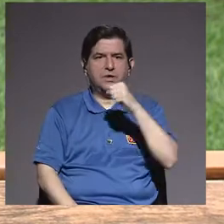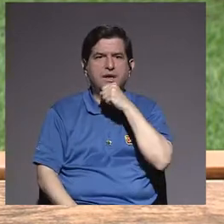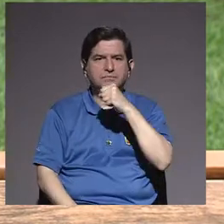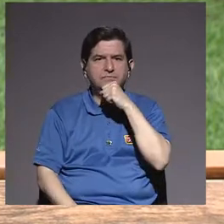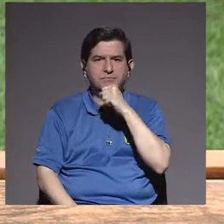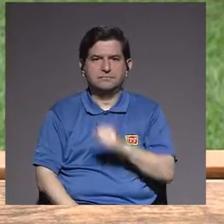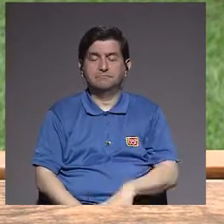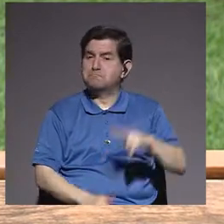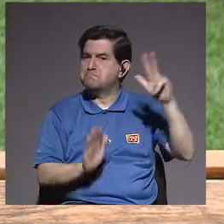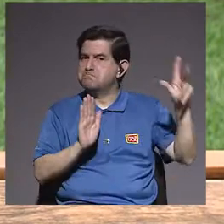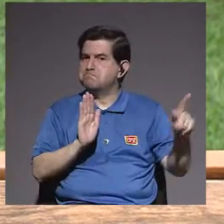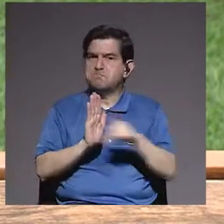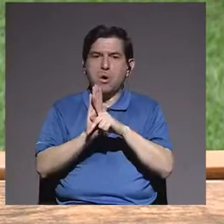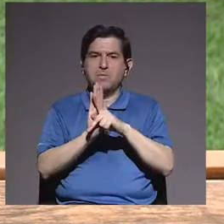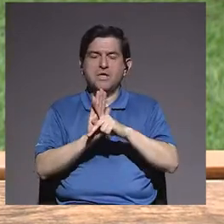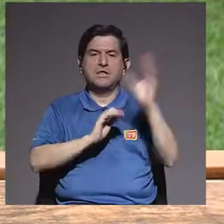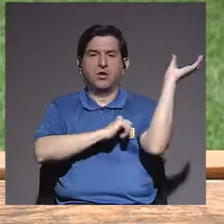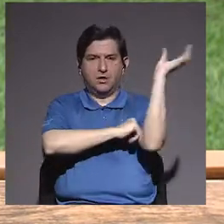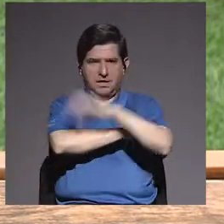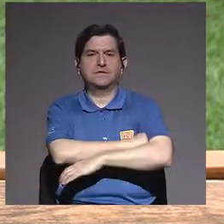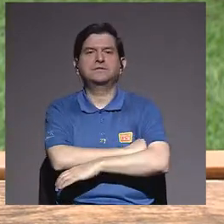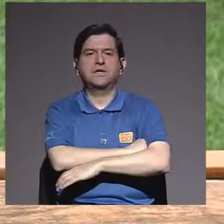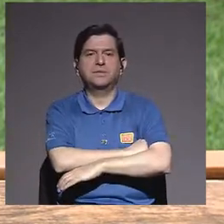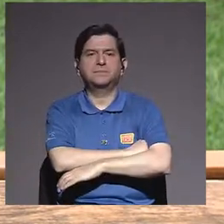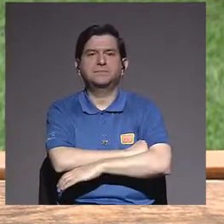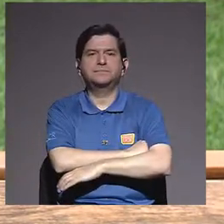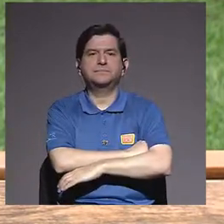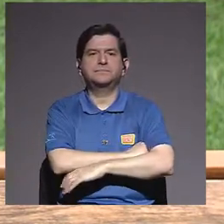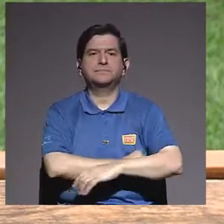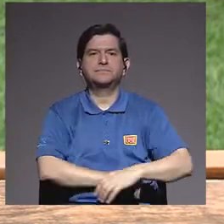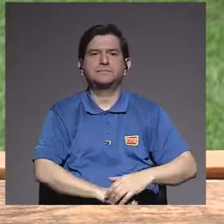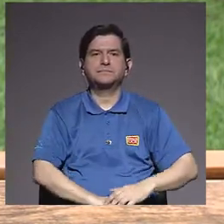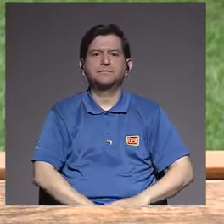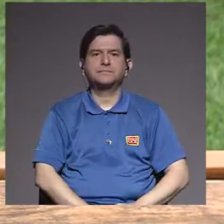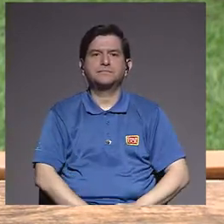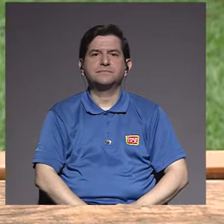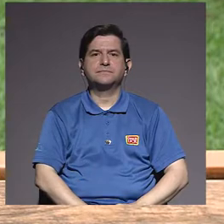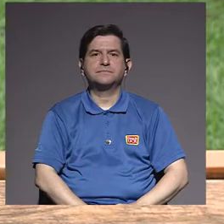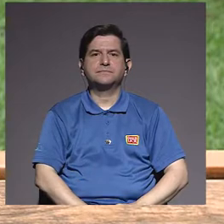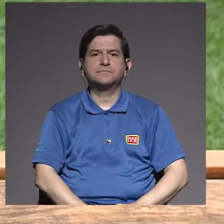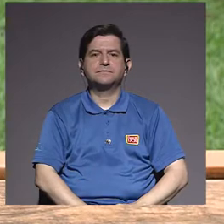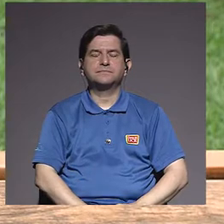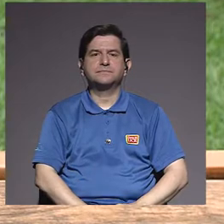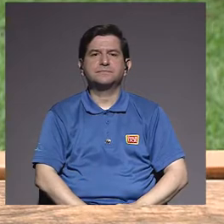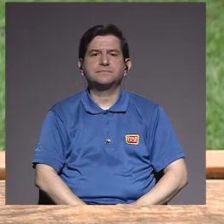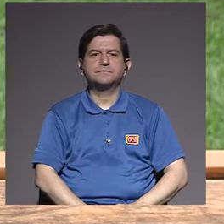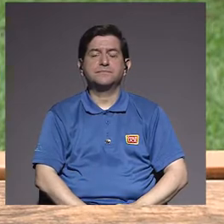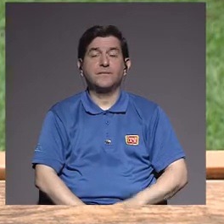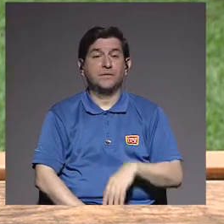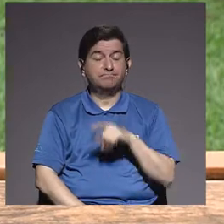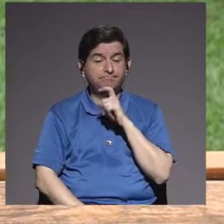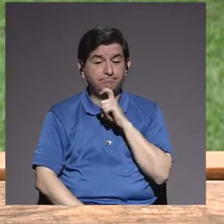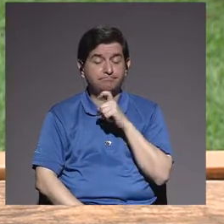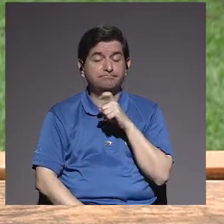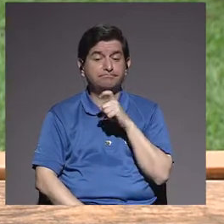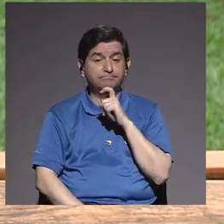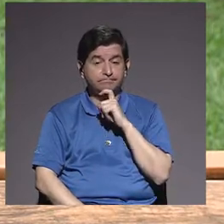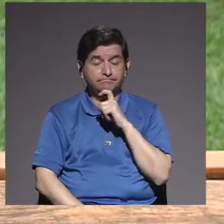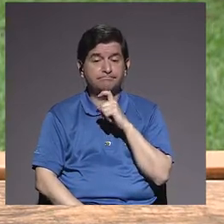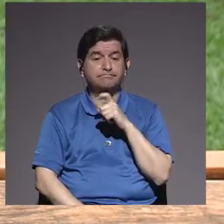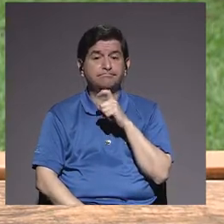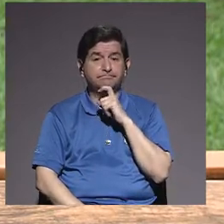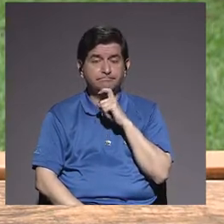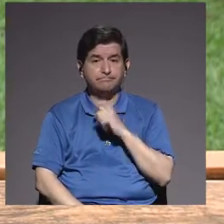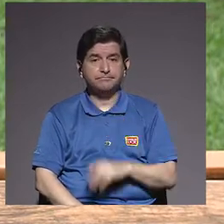mayor. Está prohibido y está penado y lo que es difícil es